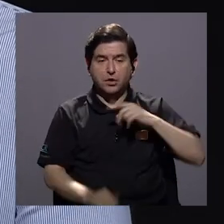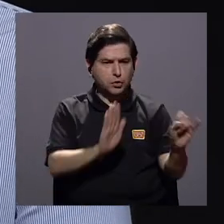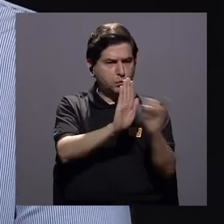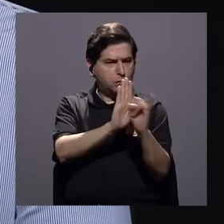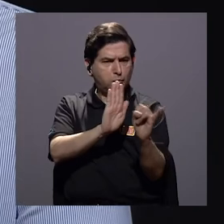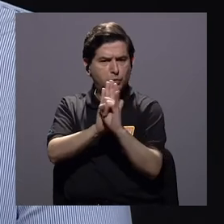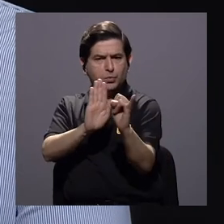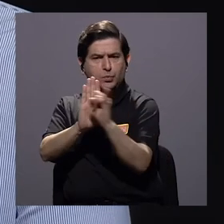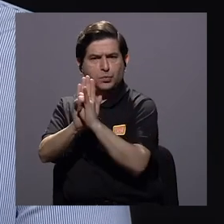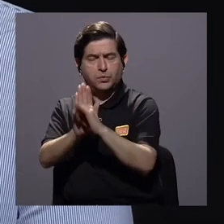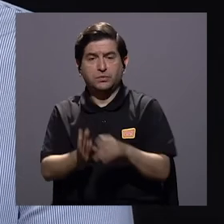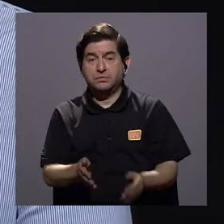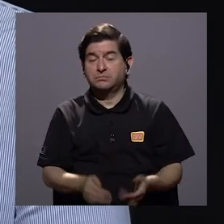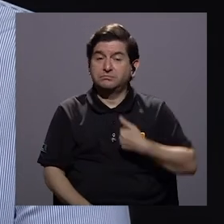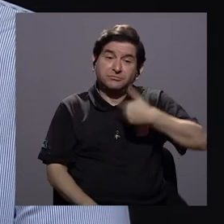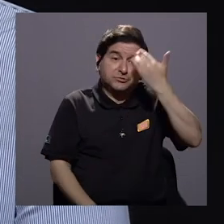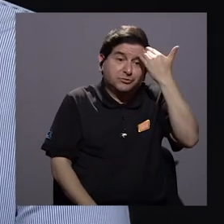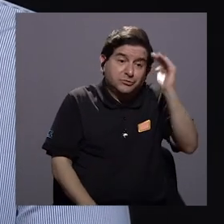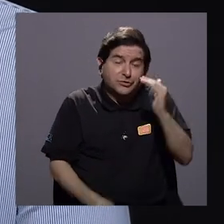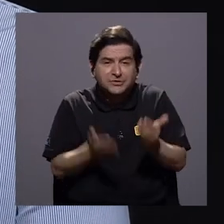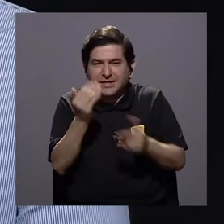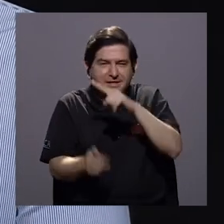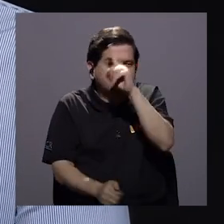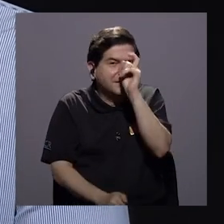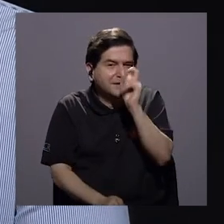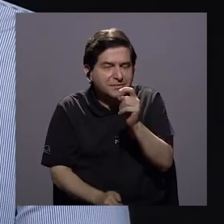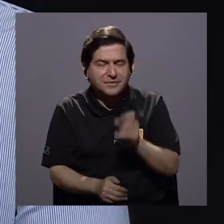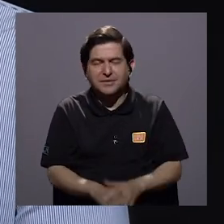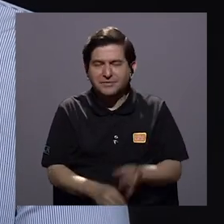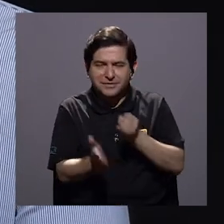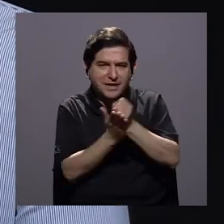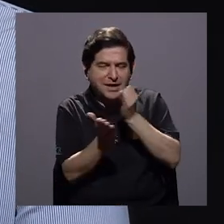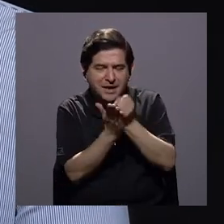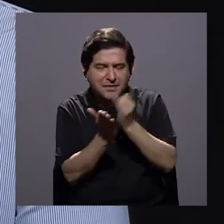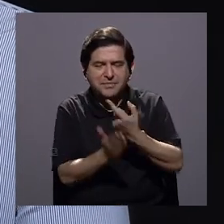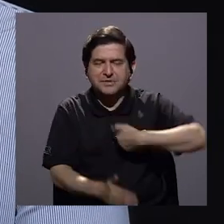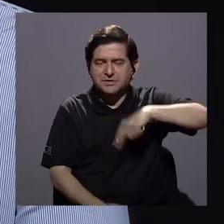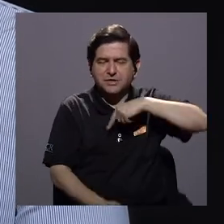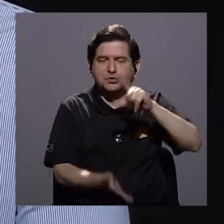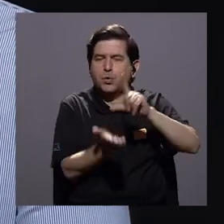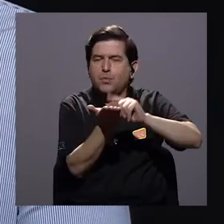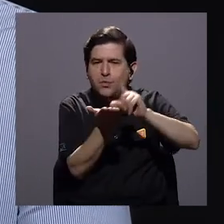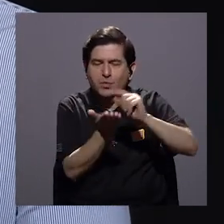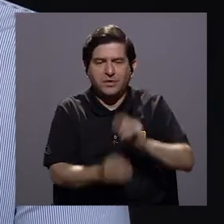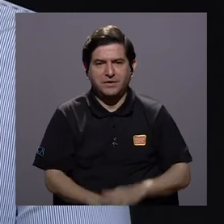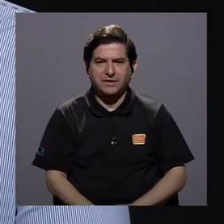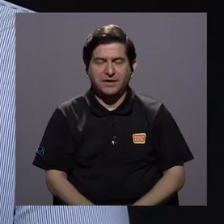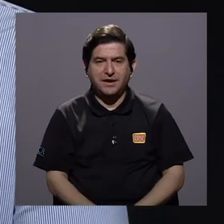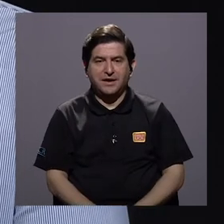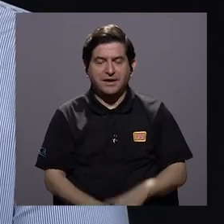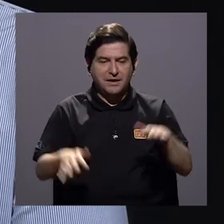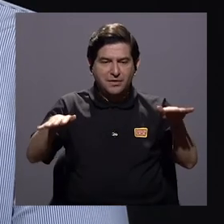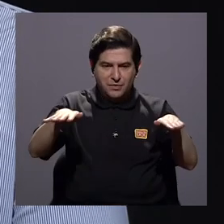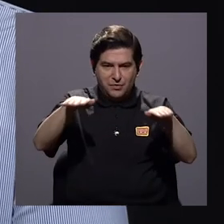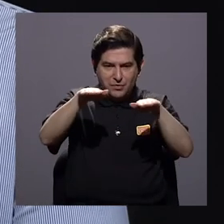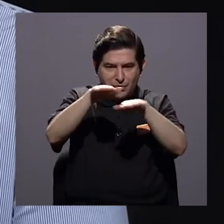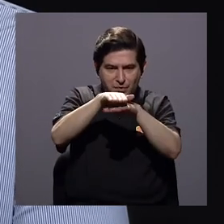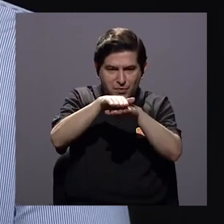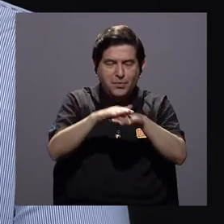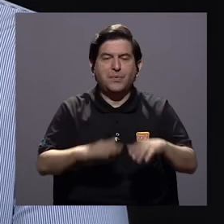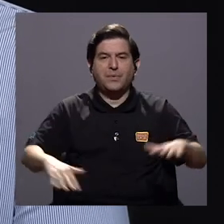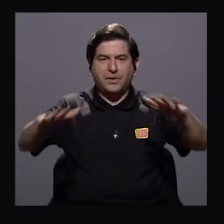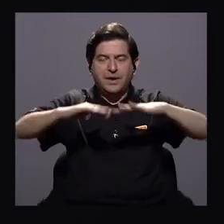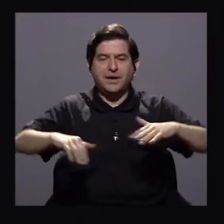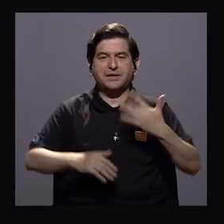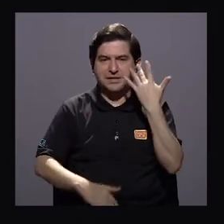logrado identificar que no sé si es por donde y un poquito de las investigaciones que publicamos un día es que se traslapan en territorios